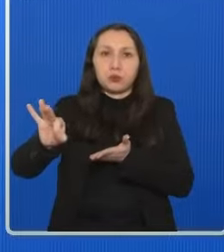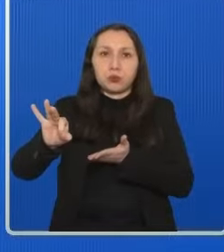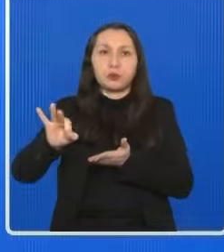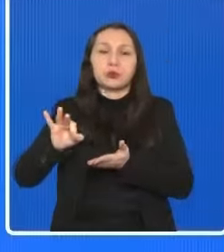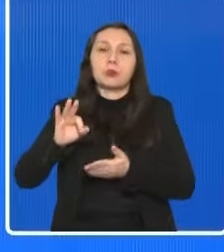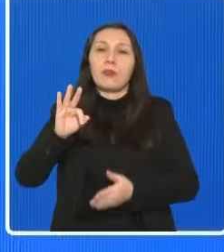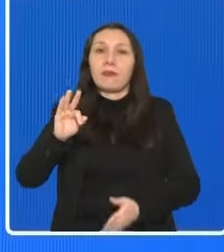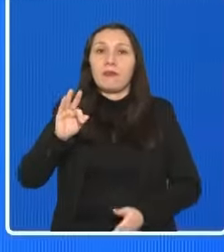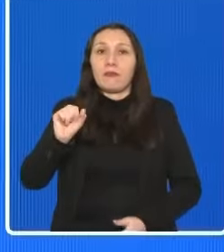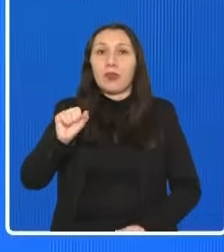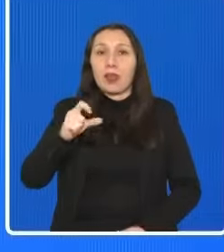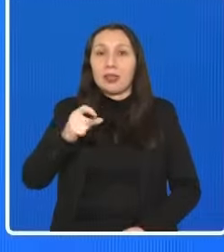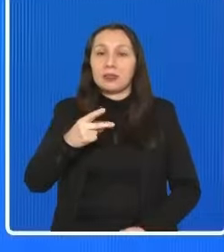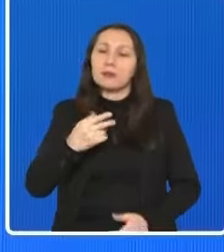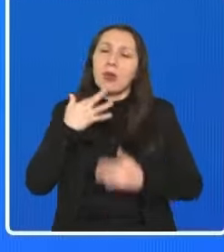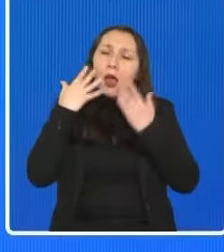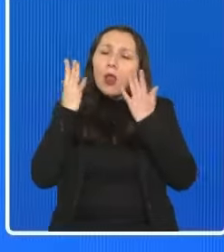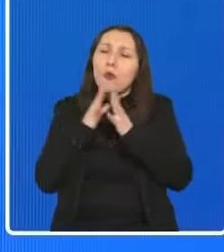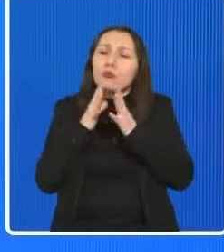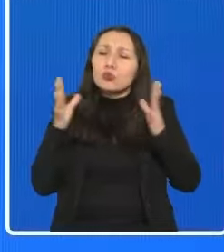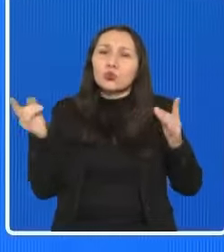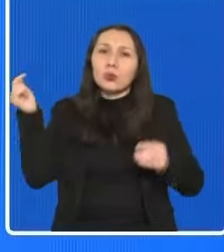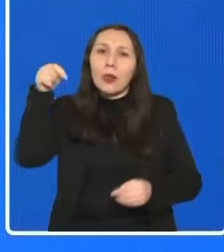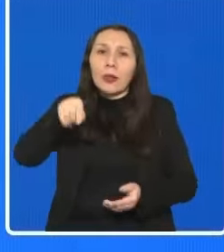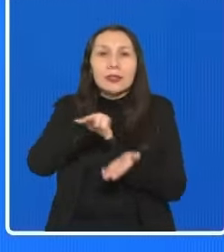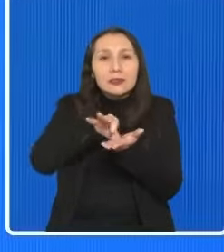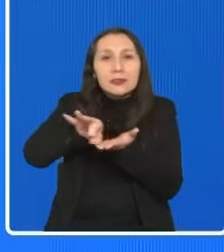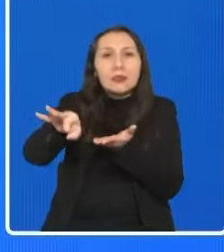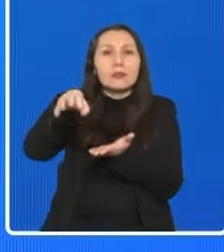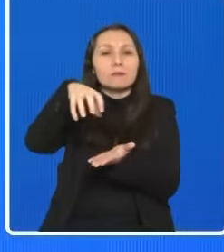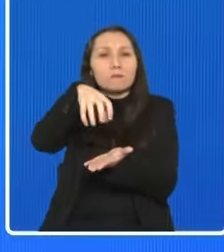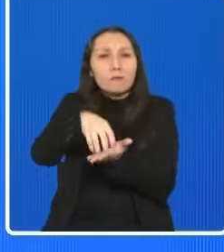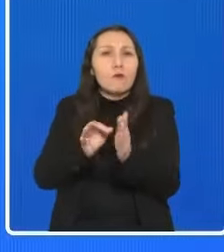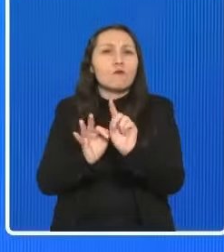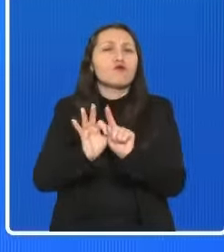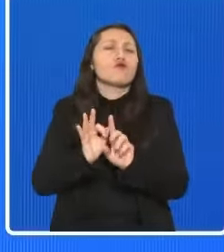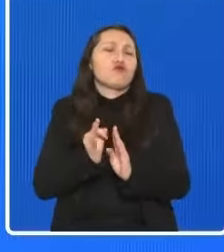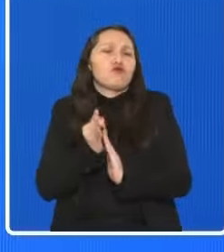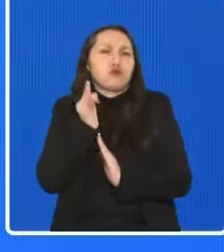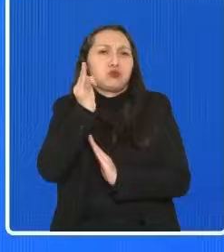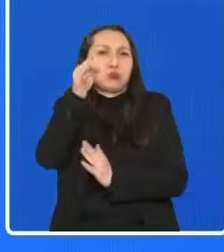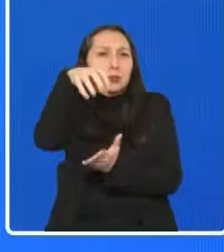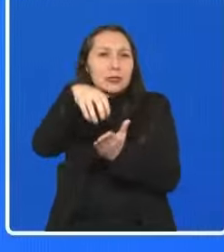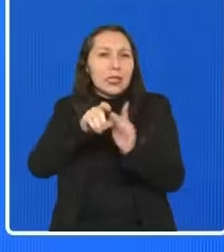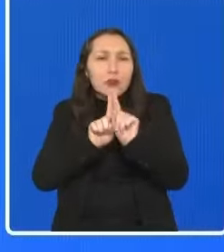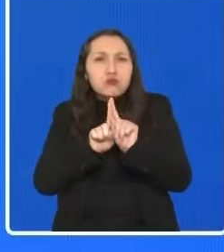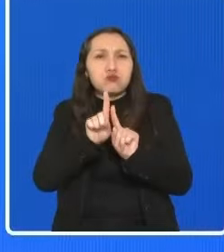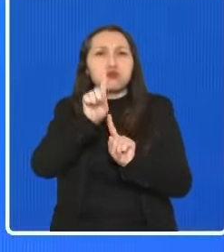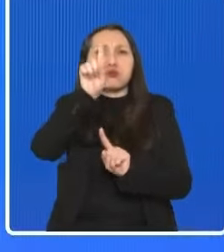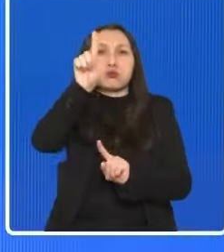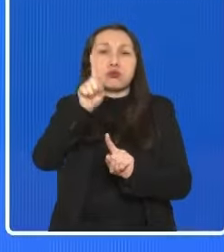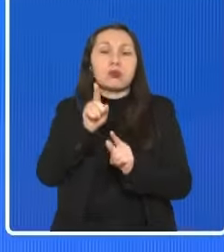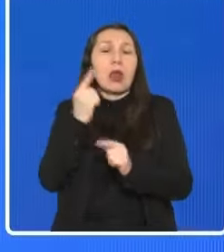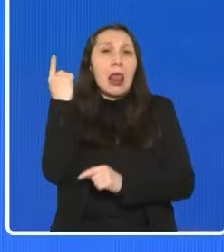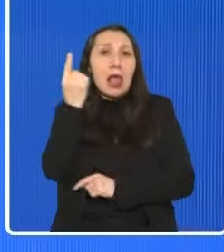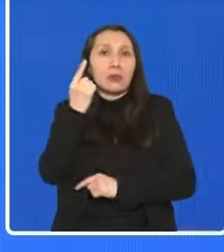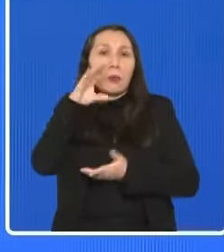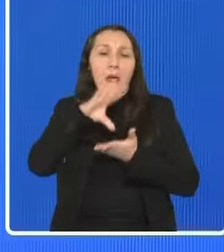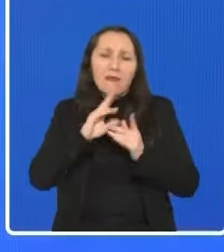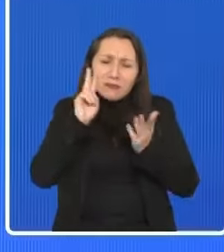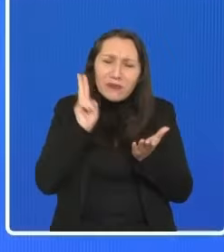Me alegra muchísimo estar aquí en Cerrillo, en el futuro Centro Espacial Nacional de nuestro país. De verdad, me da orgullo.